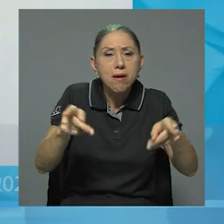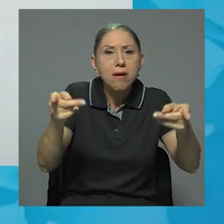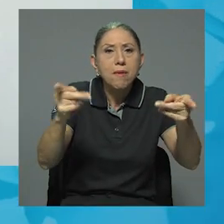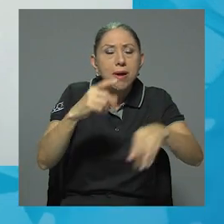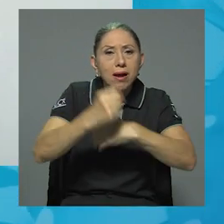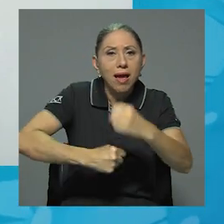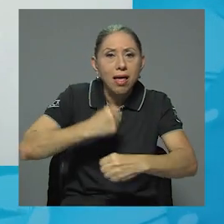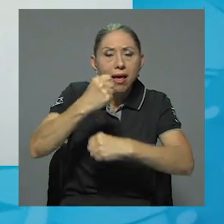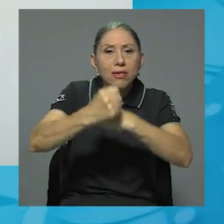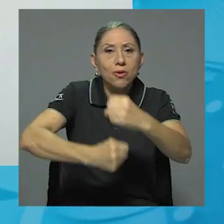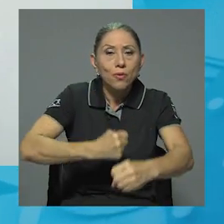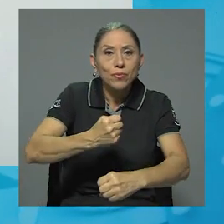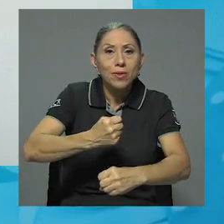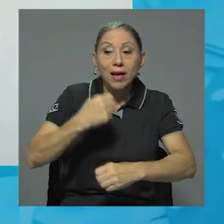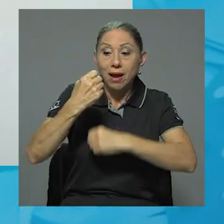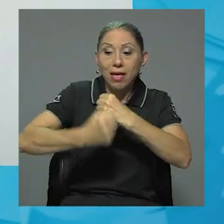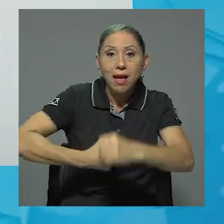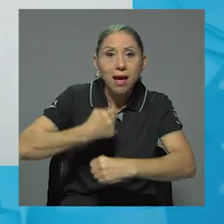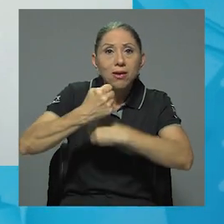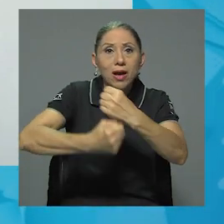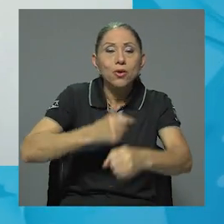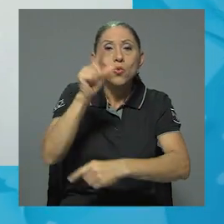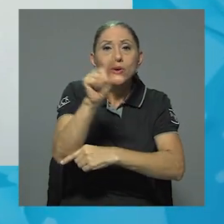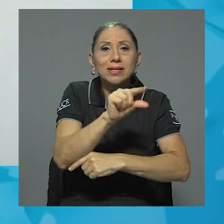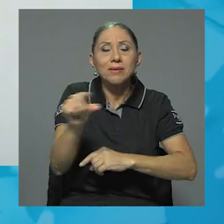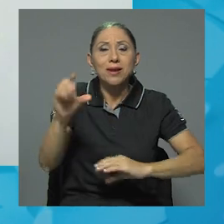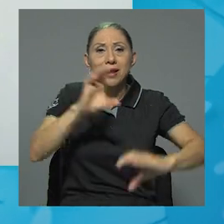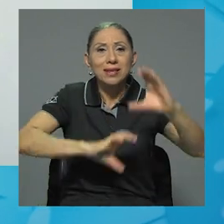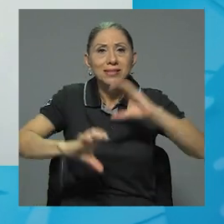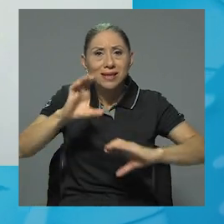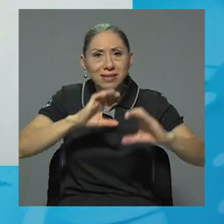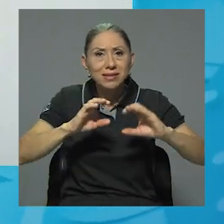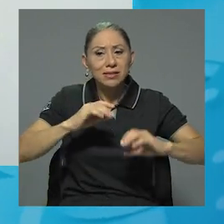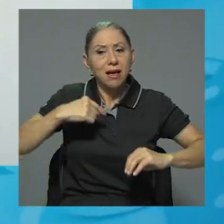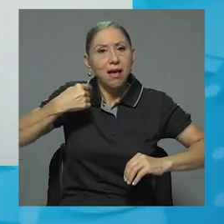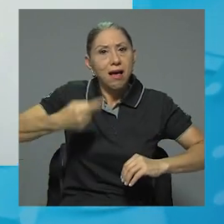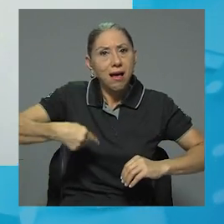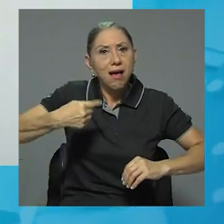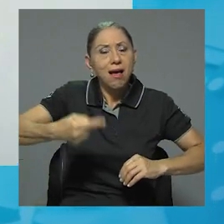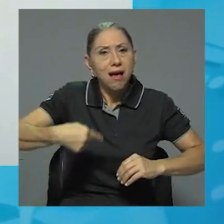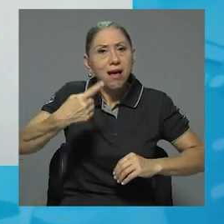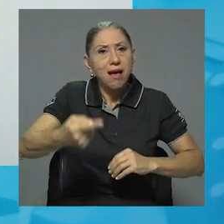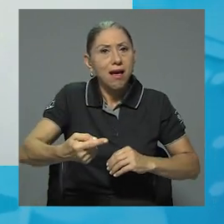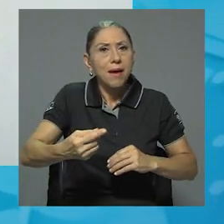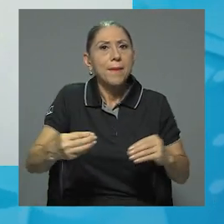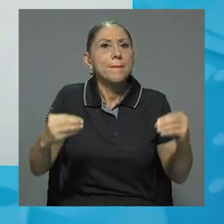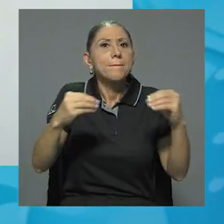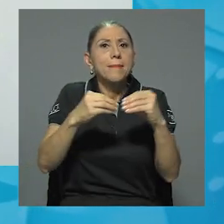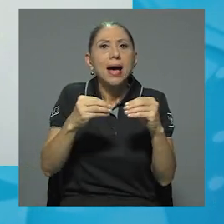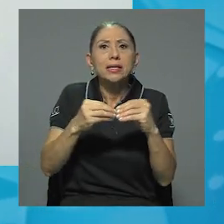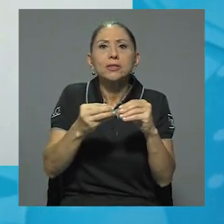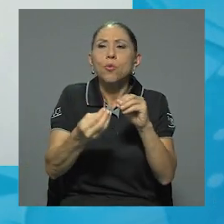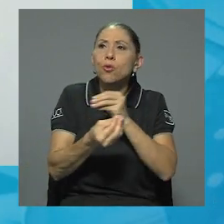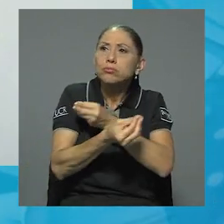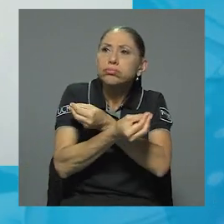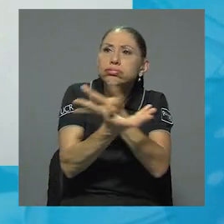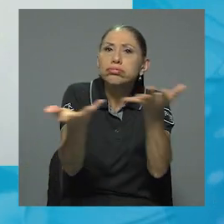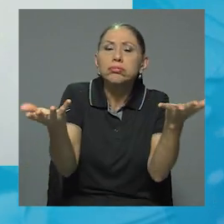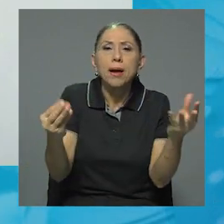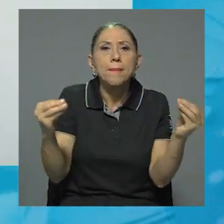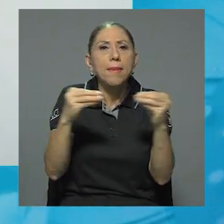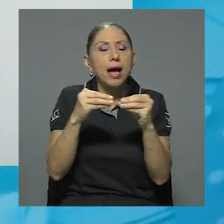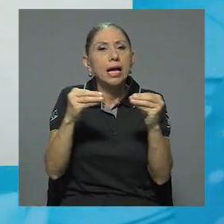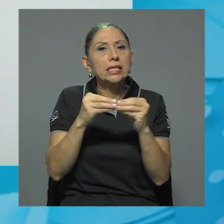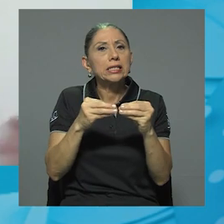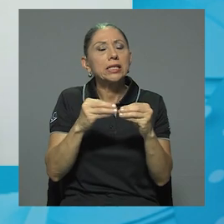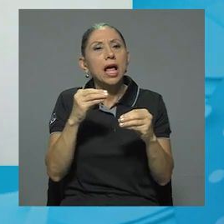los años haya una semana de las ciencias y que cada vez vaya siendo una semana de las ciencias que sea tal vez más mediática, una semana de las